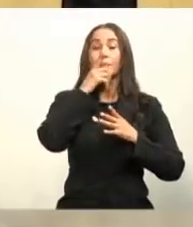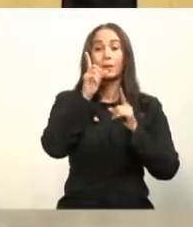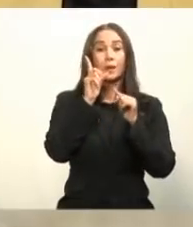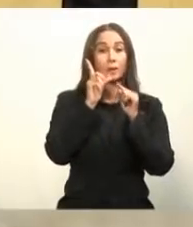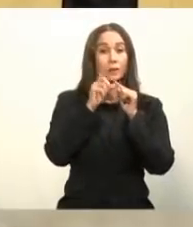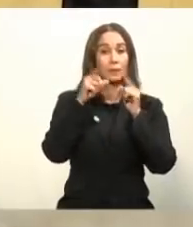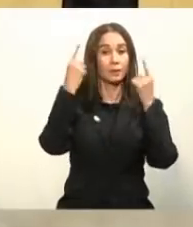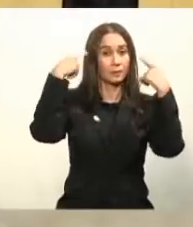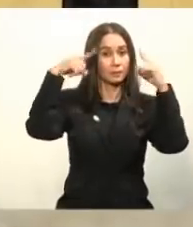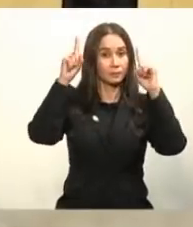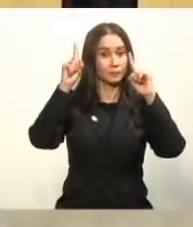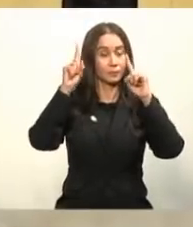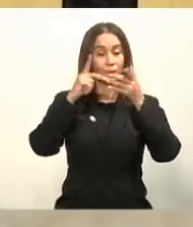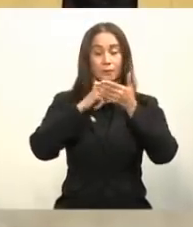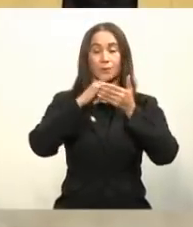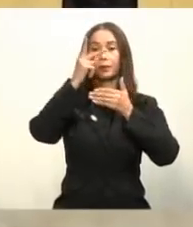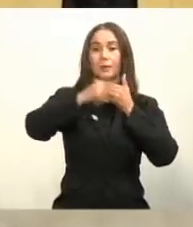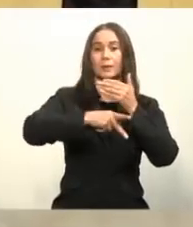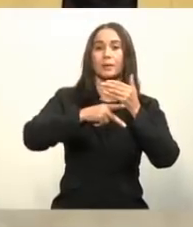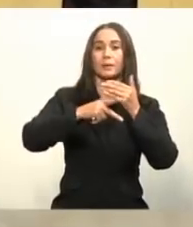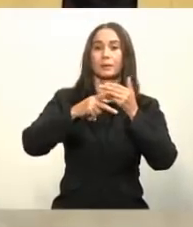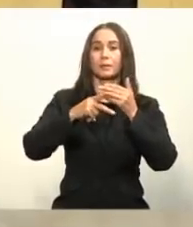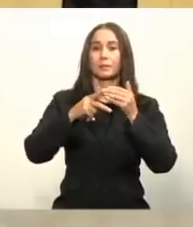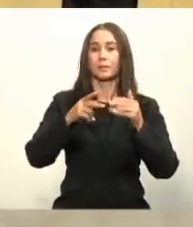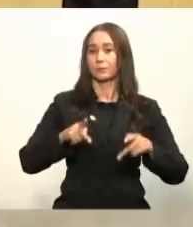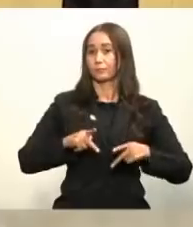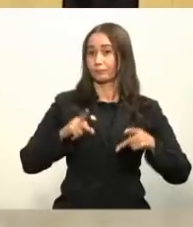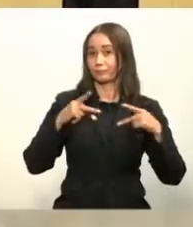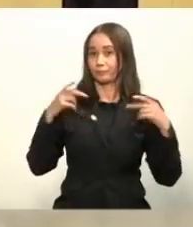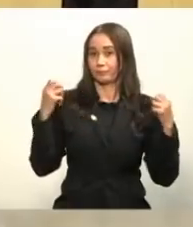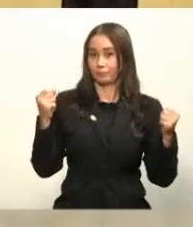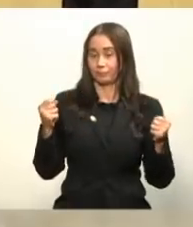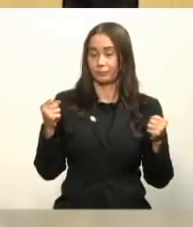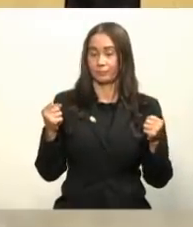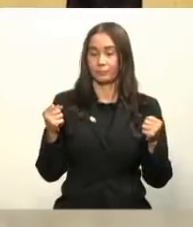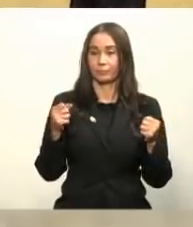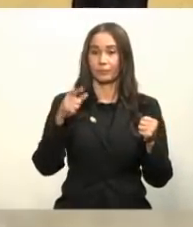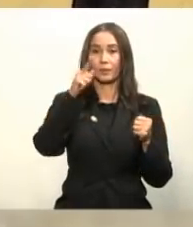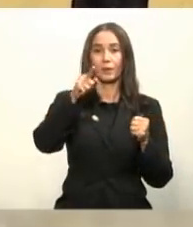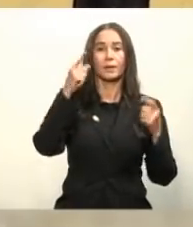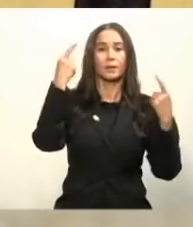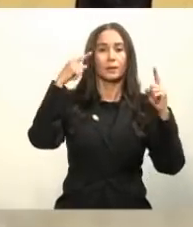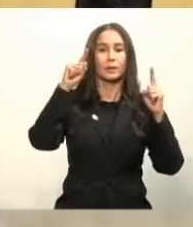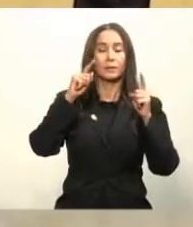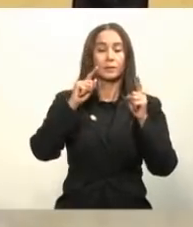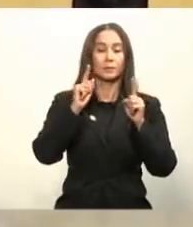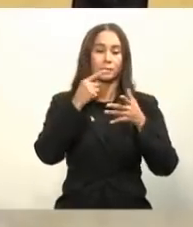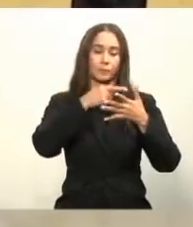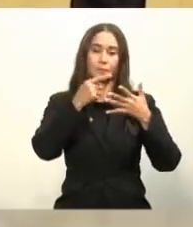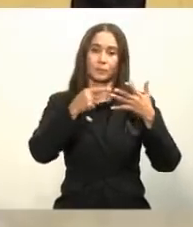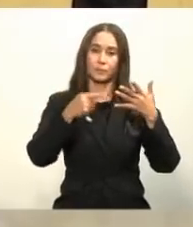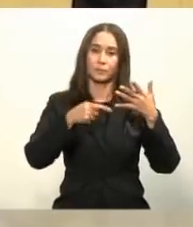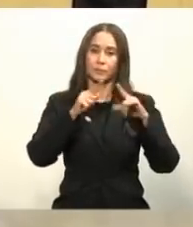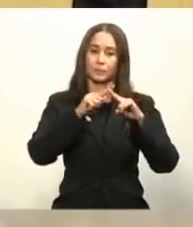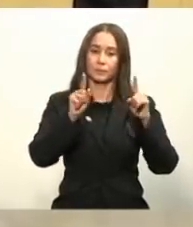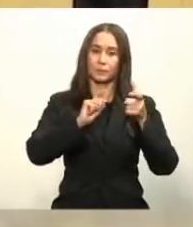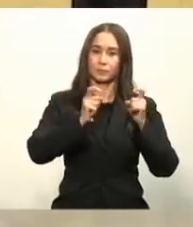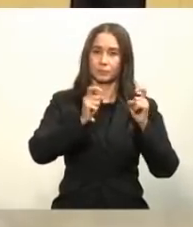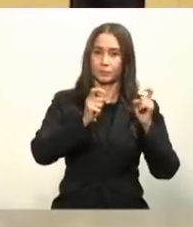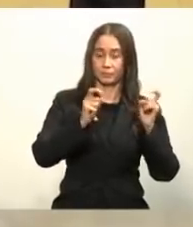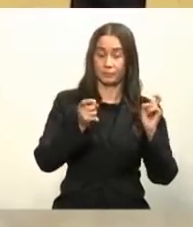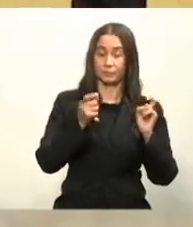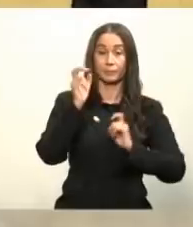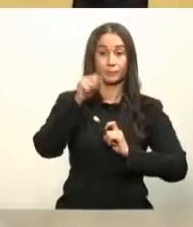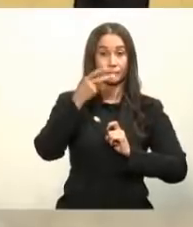plan, que hemos denominado un plan vivo, pues, hay una serie de variables a